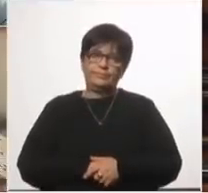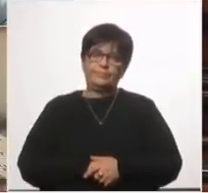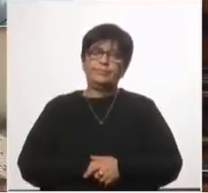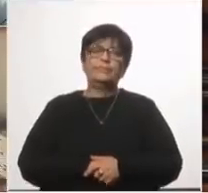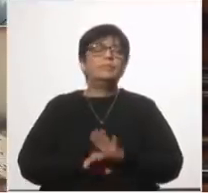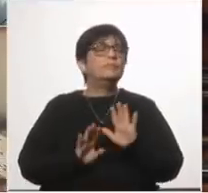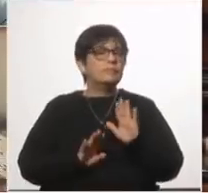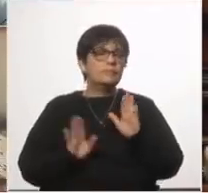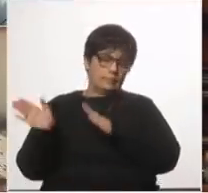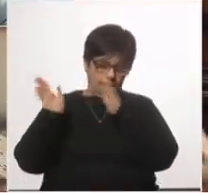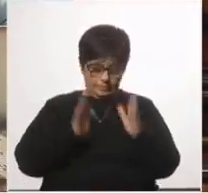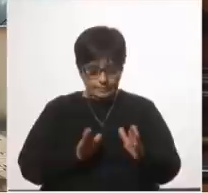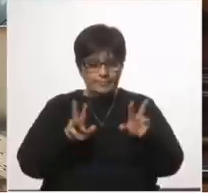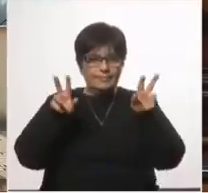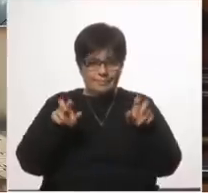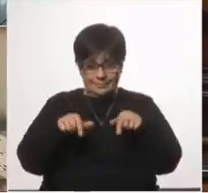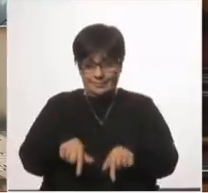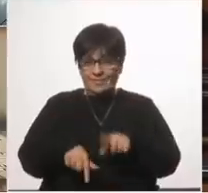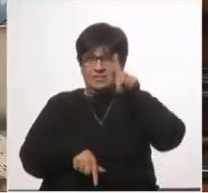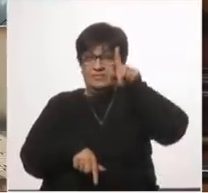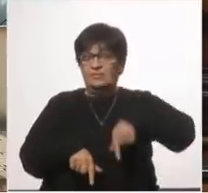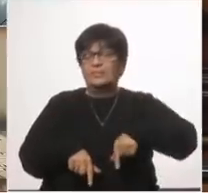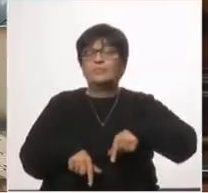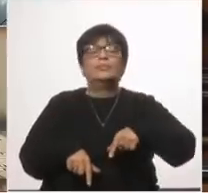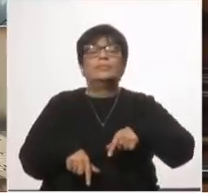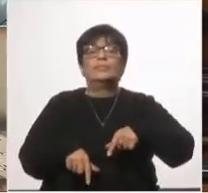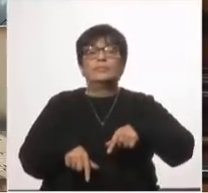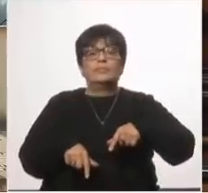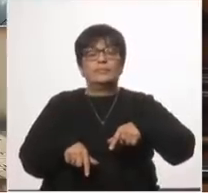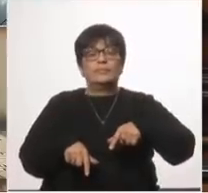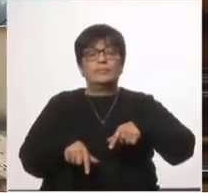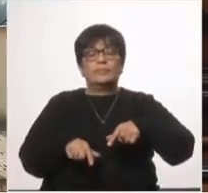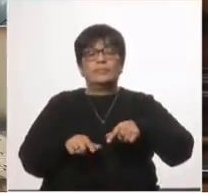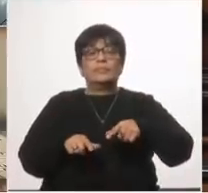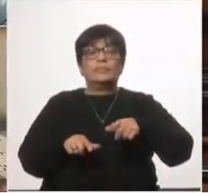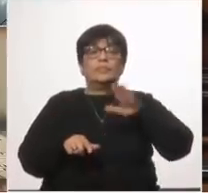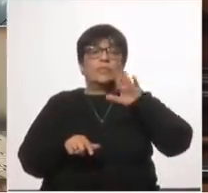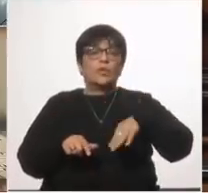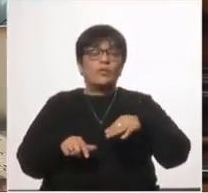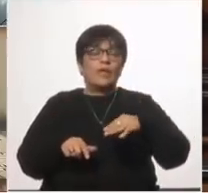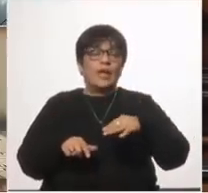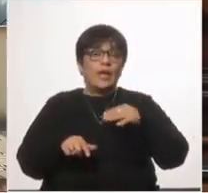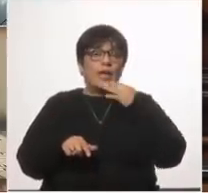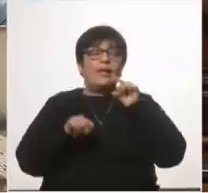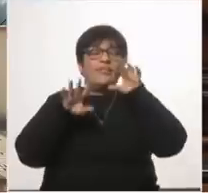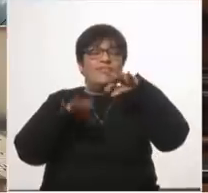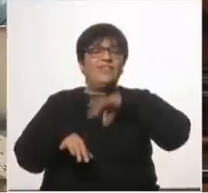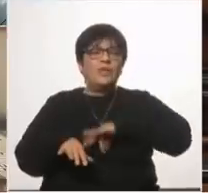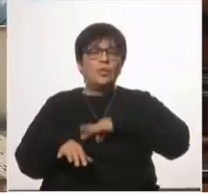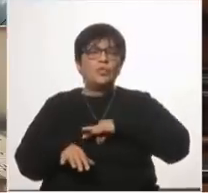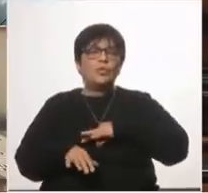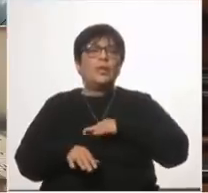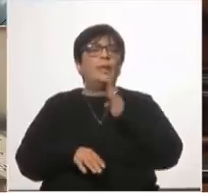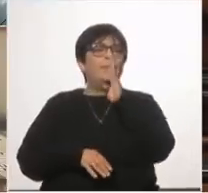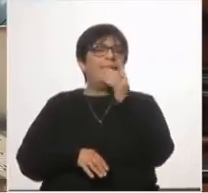el siguiente capítulo tiene que ver con el ingreso de la CEPA P1 consideramos que aquí hubo una